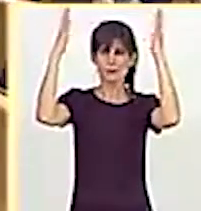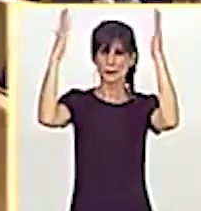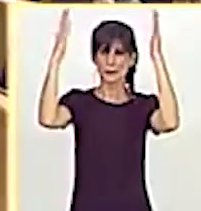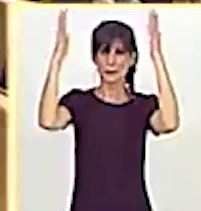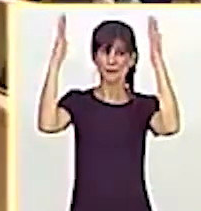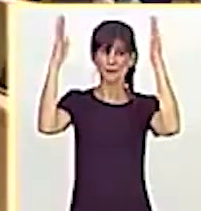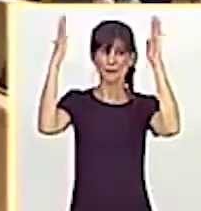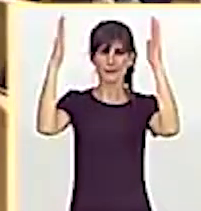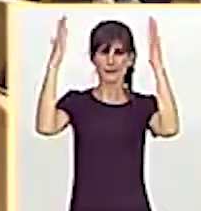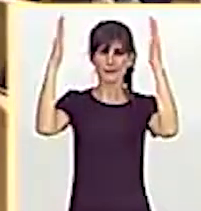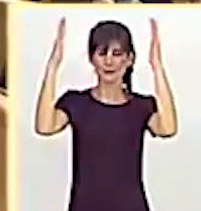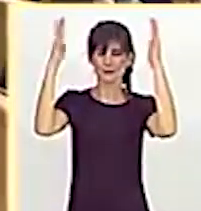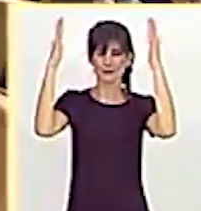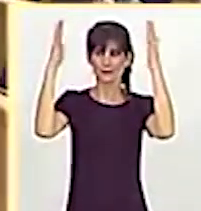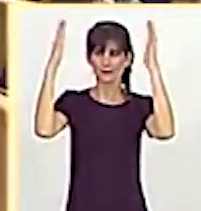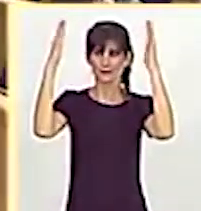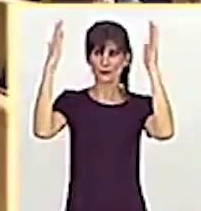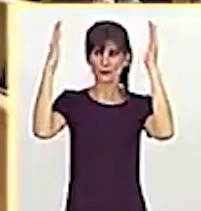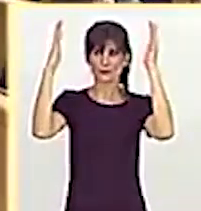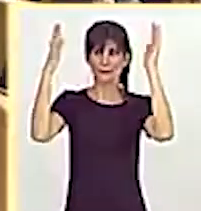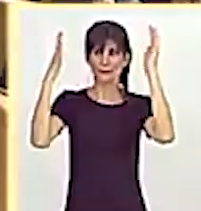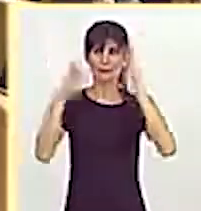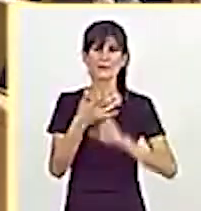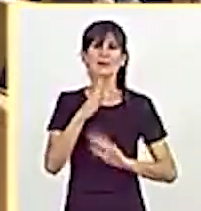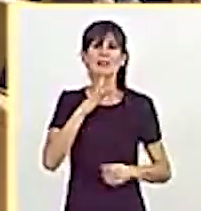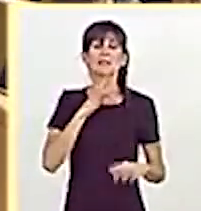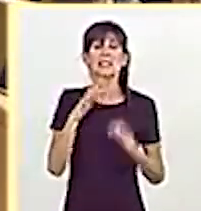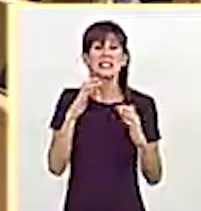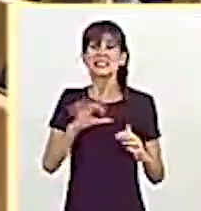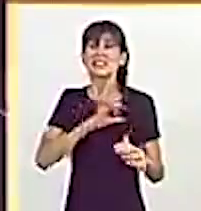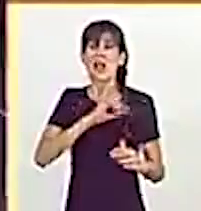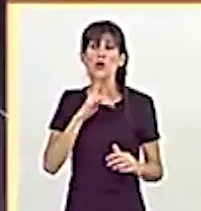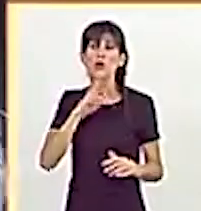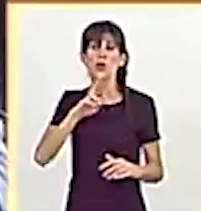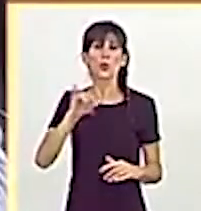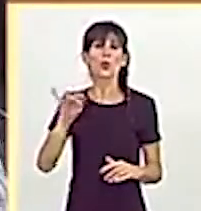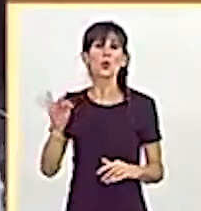Senador Ruiz, por favor, se le oye hasta aquí. Gracias.